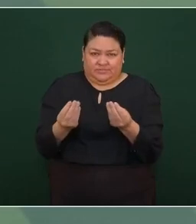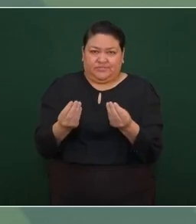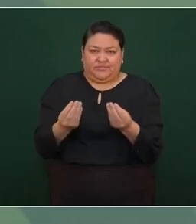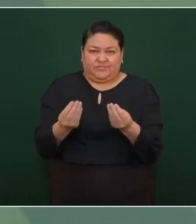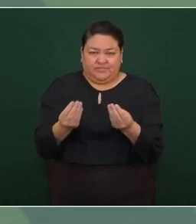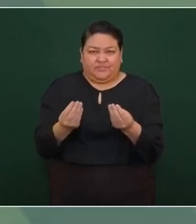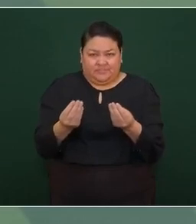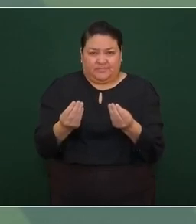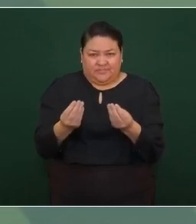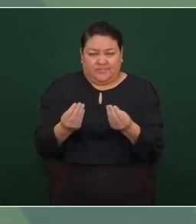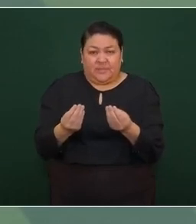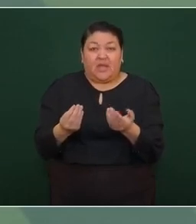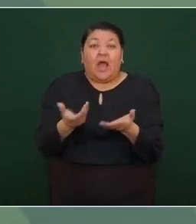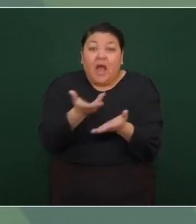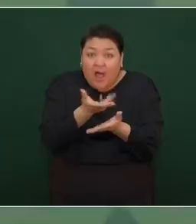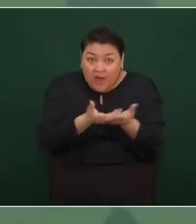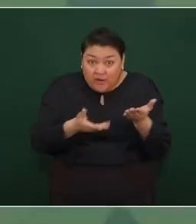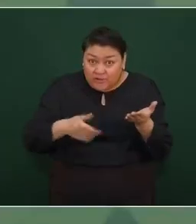Se ha